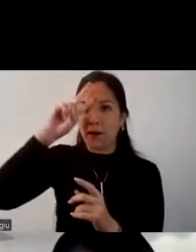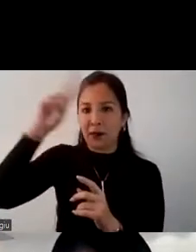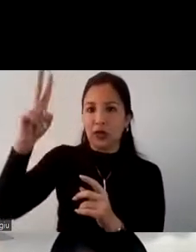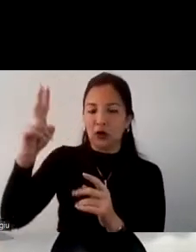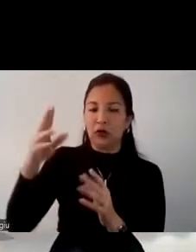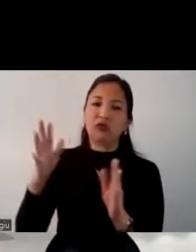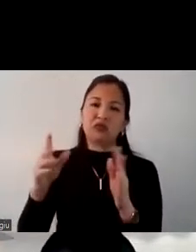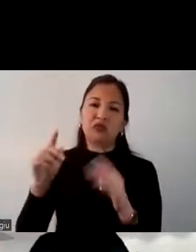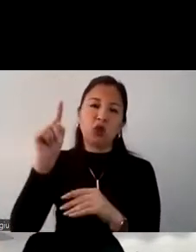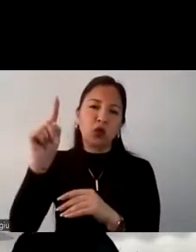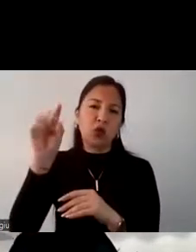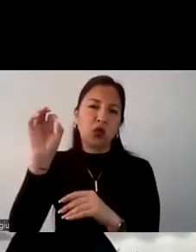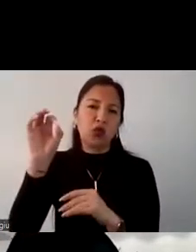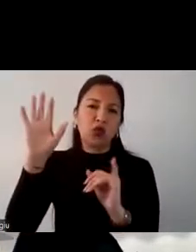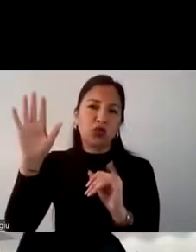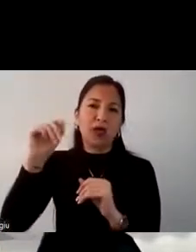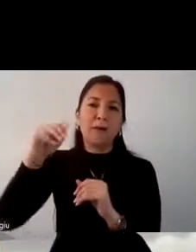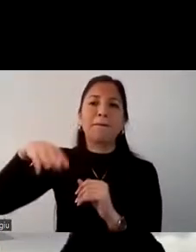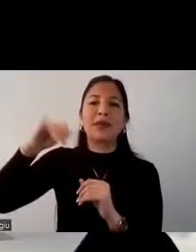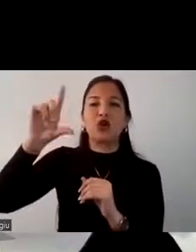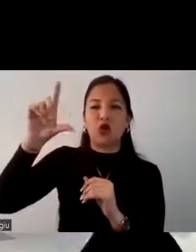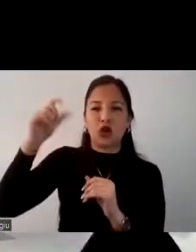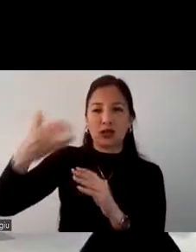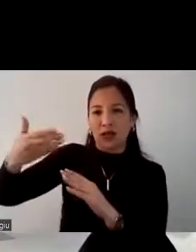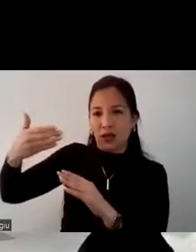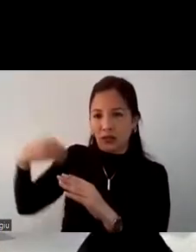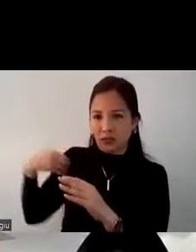a ser el 1.6 millones antes mencionado